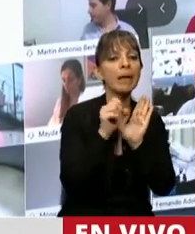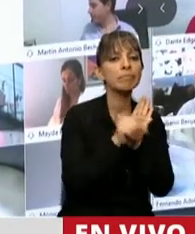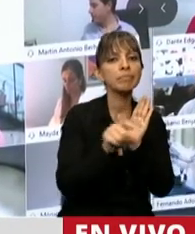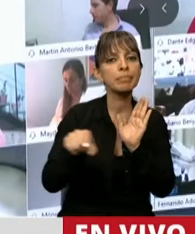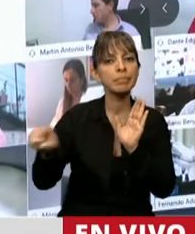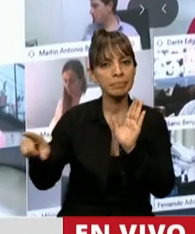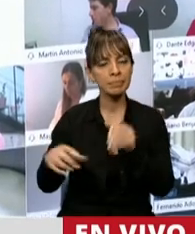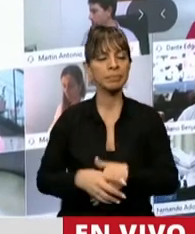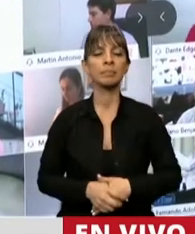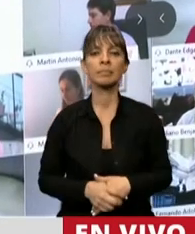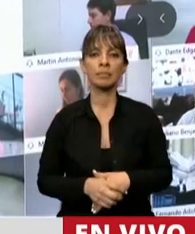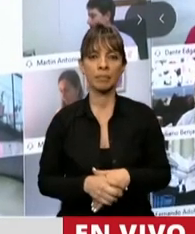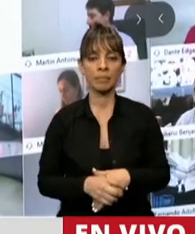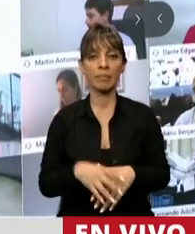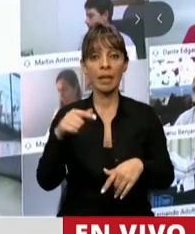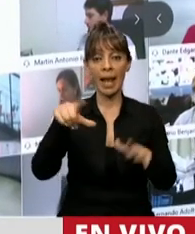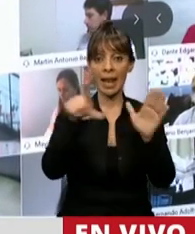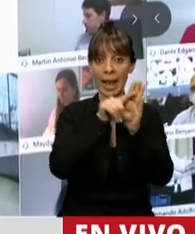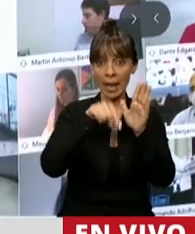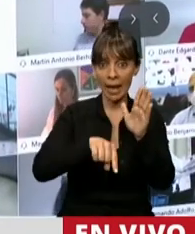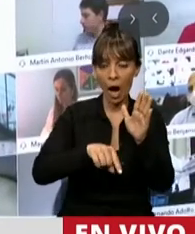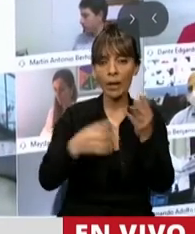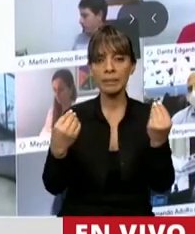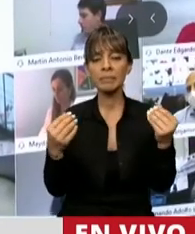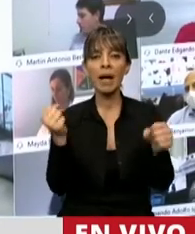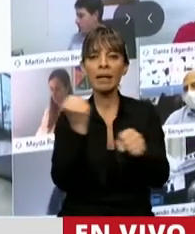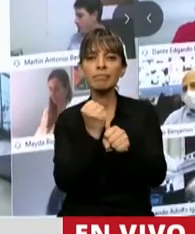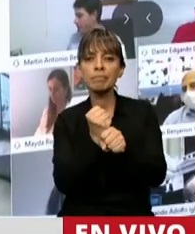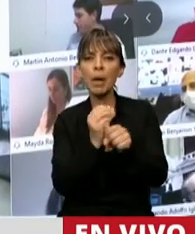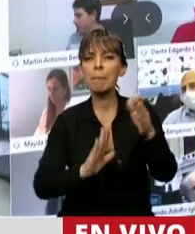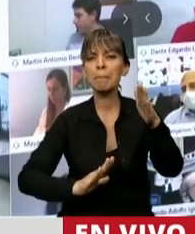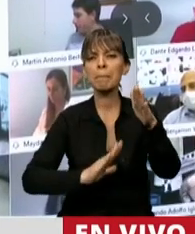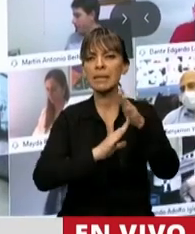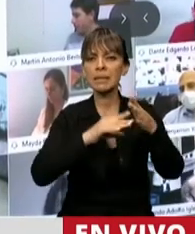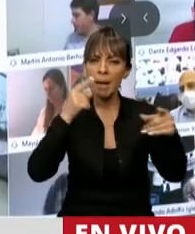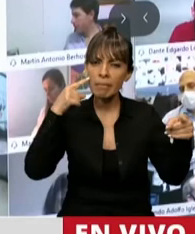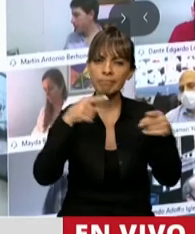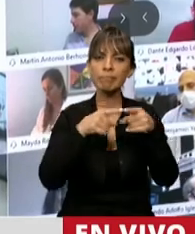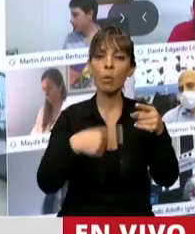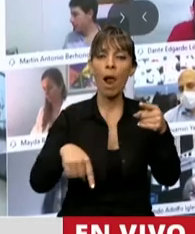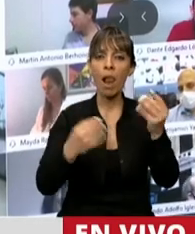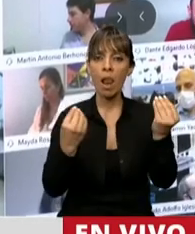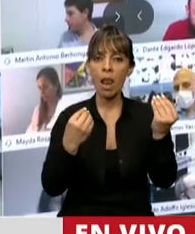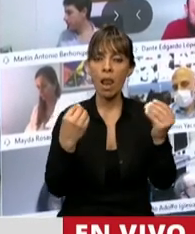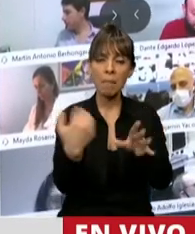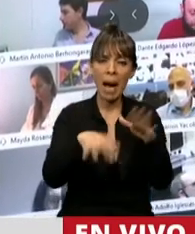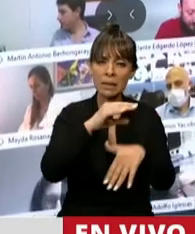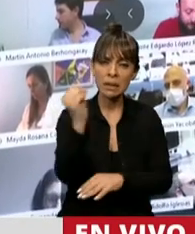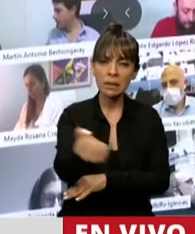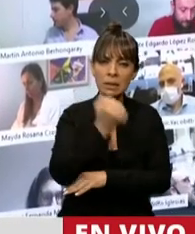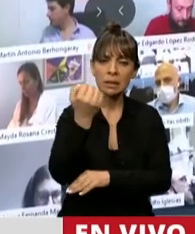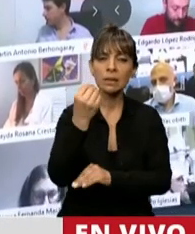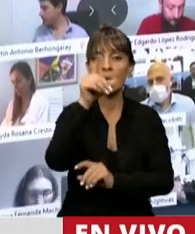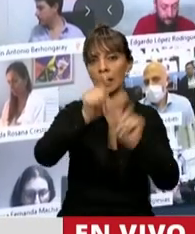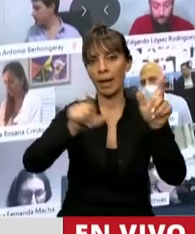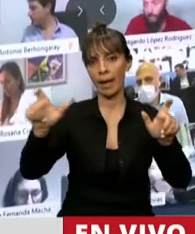Materia de esta ley son actividades donde el principal componente es el recurso humano. Y